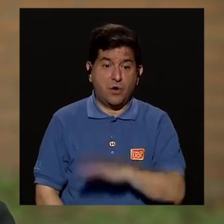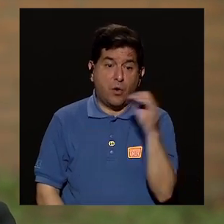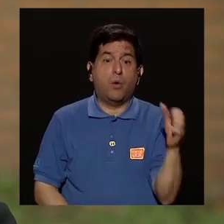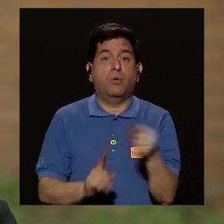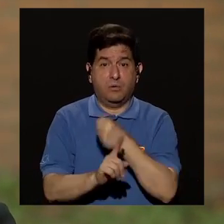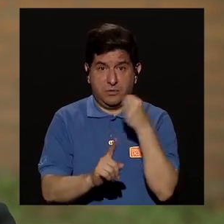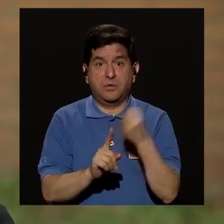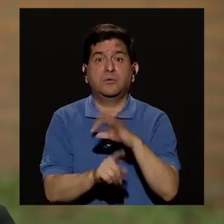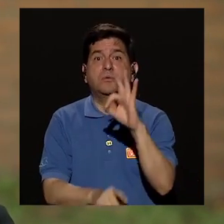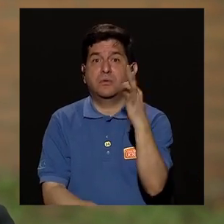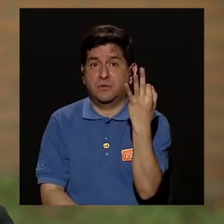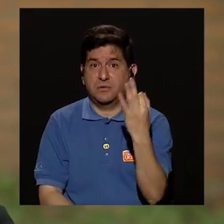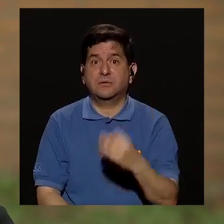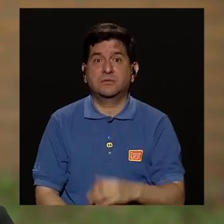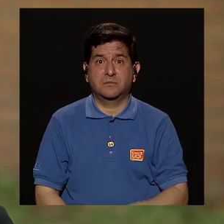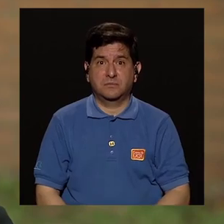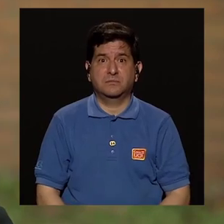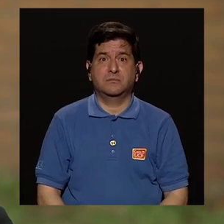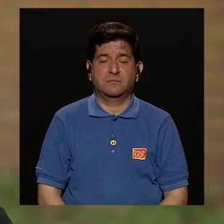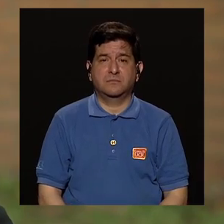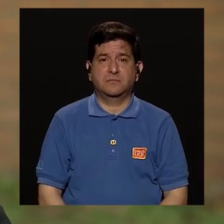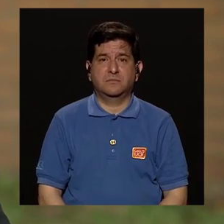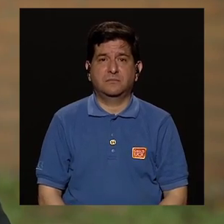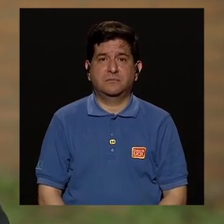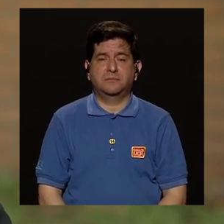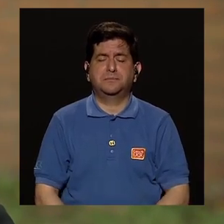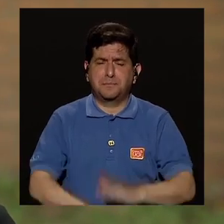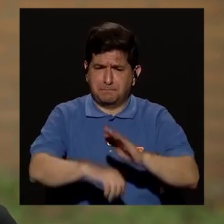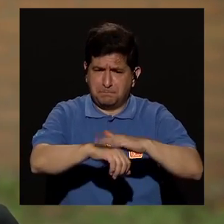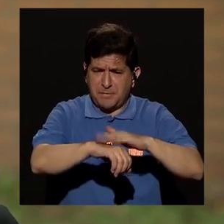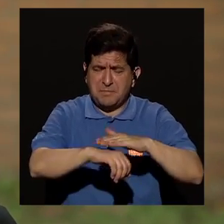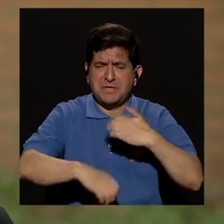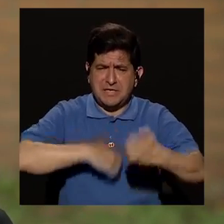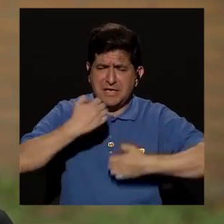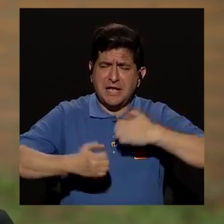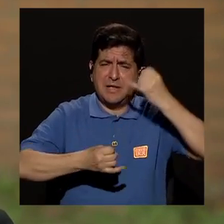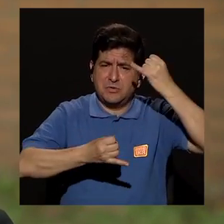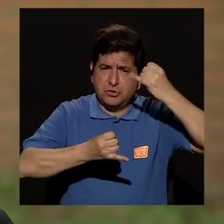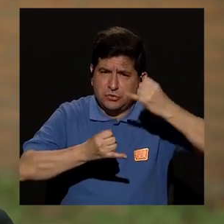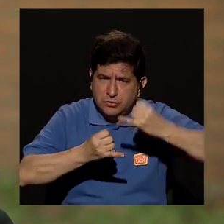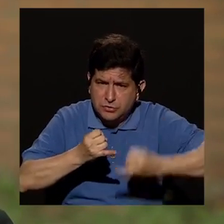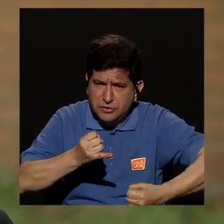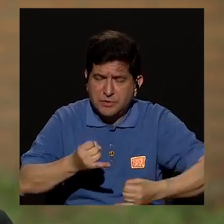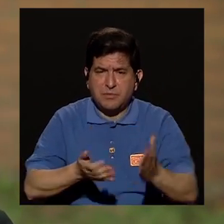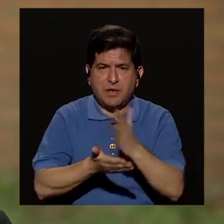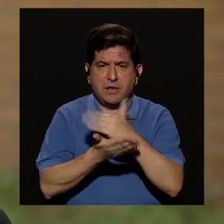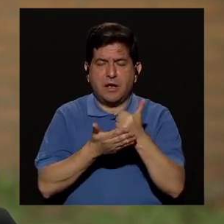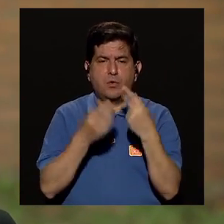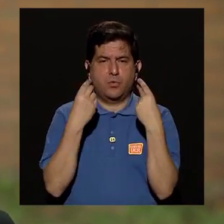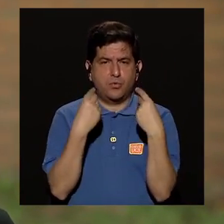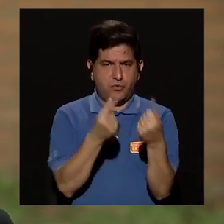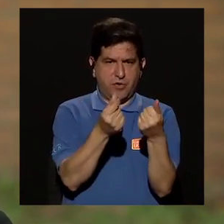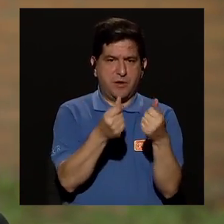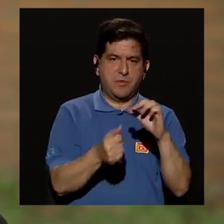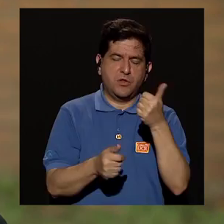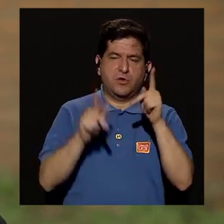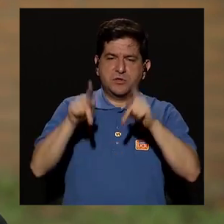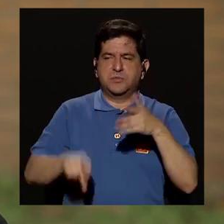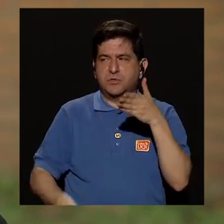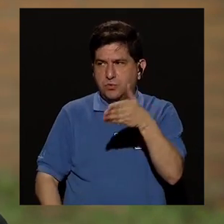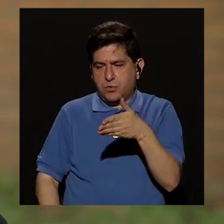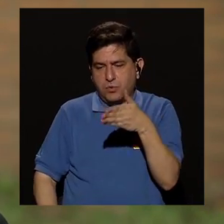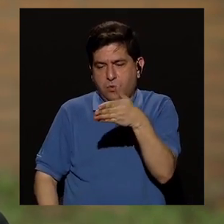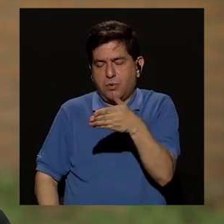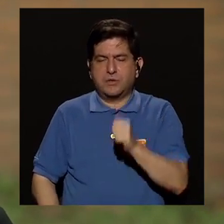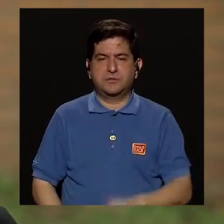y violentas entonces dejemos que pase la emoción algunas les pasa más rápido otras más